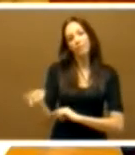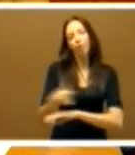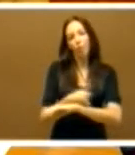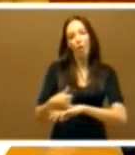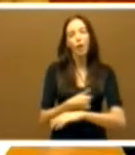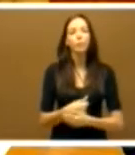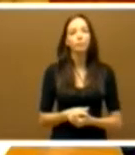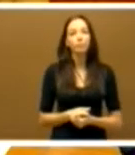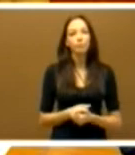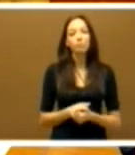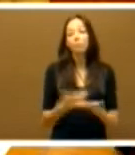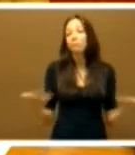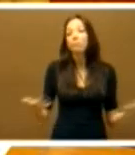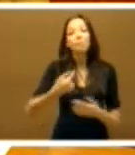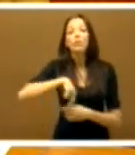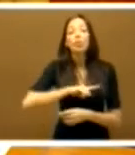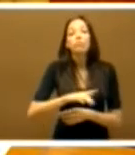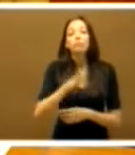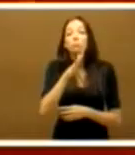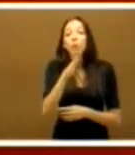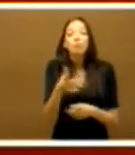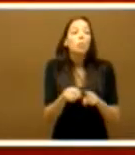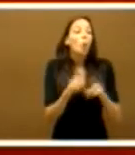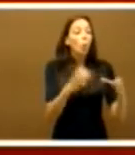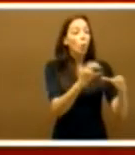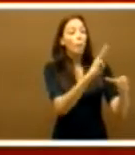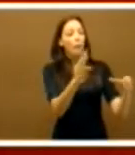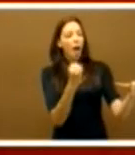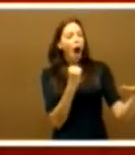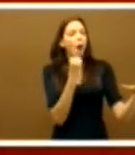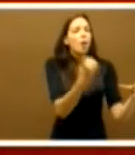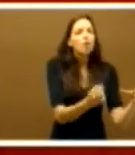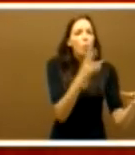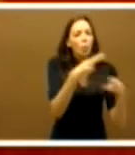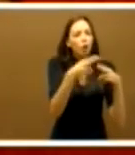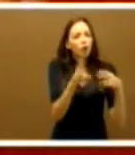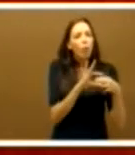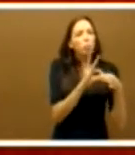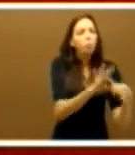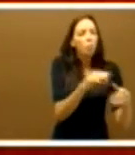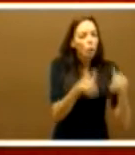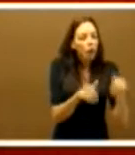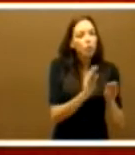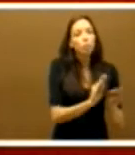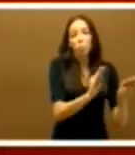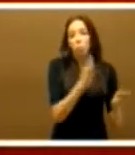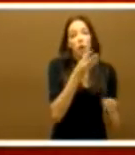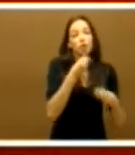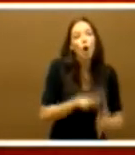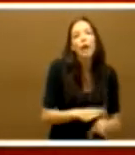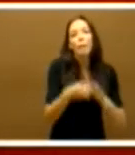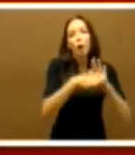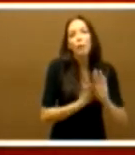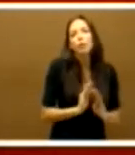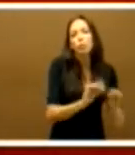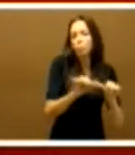No tenemos ningún motivo político para apoyar al PP, para votar al PP. Conocemos su historia, su programa, sabemos